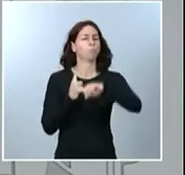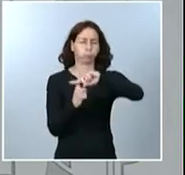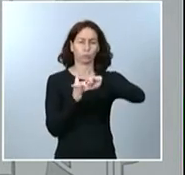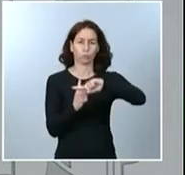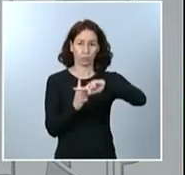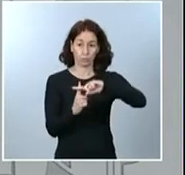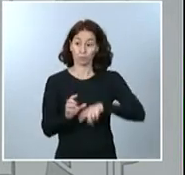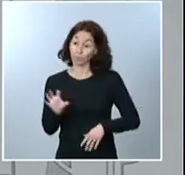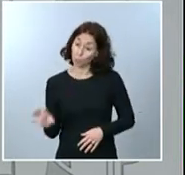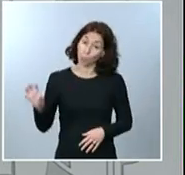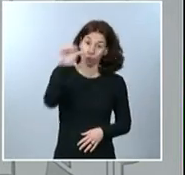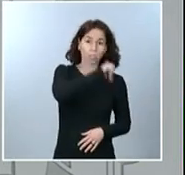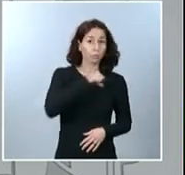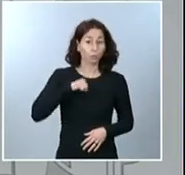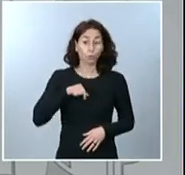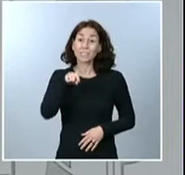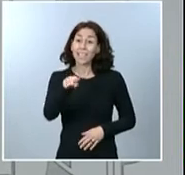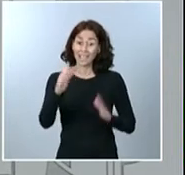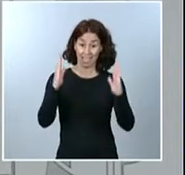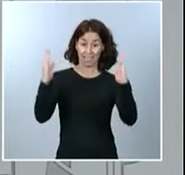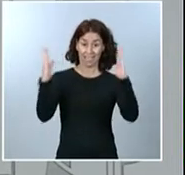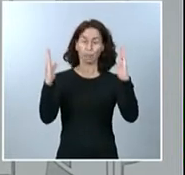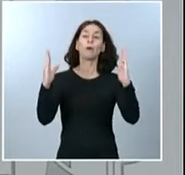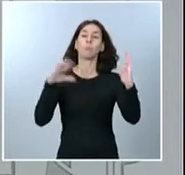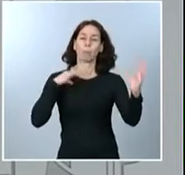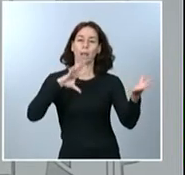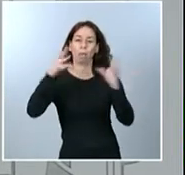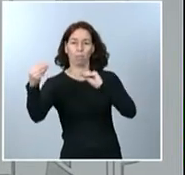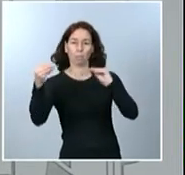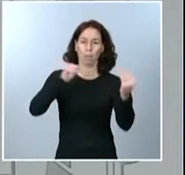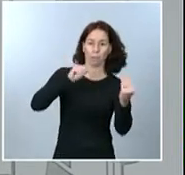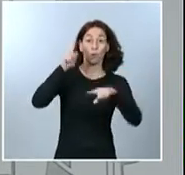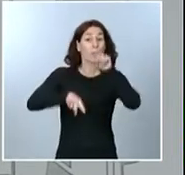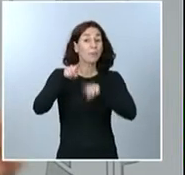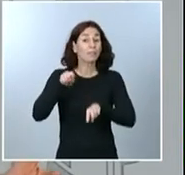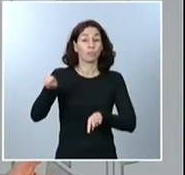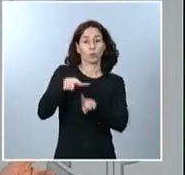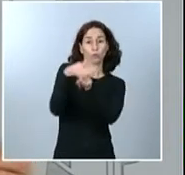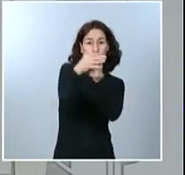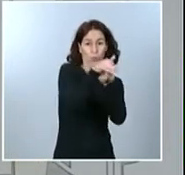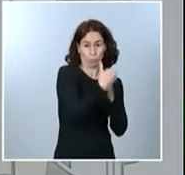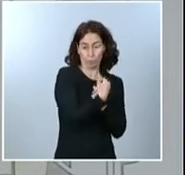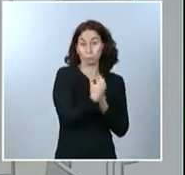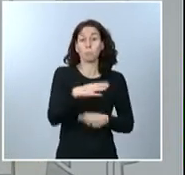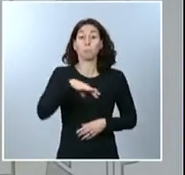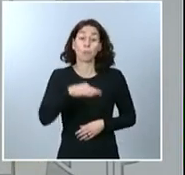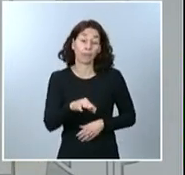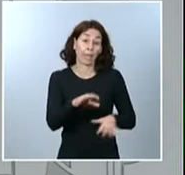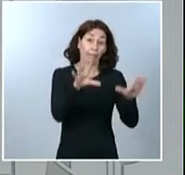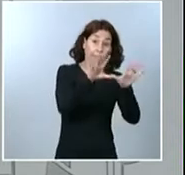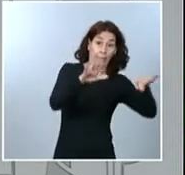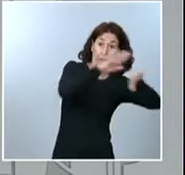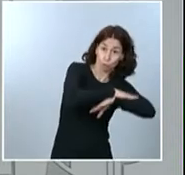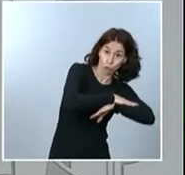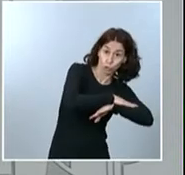podrán modular esta franja horaria y podrán decidir que la hora de comienzo de esta limitación sea a las 10 de la noche o a las